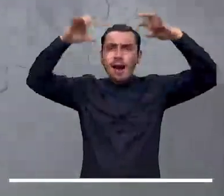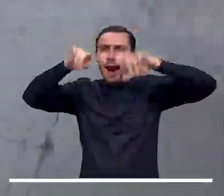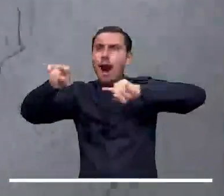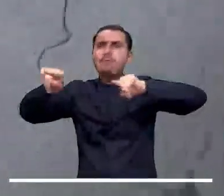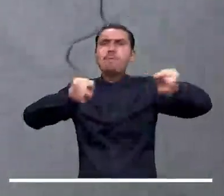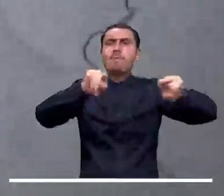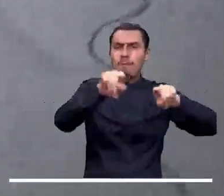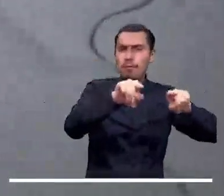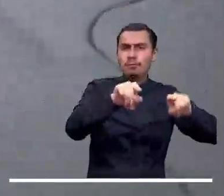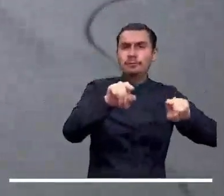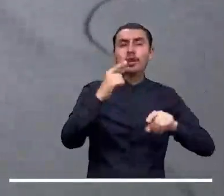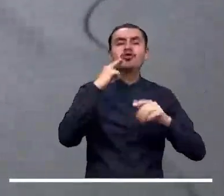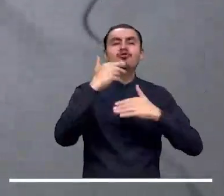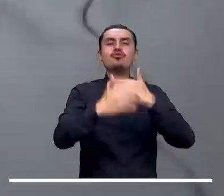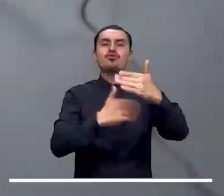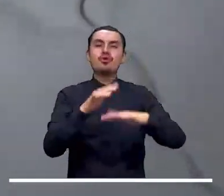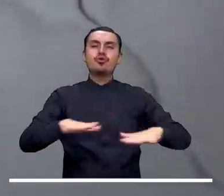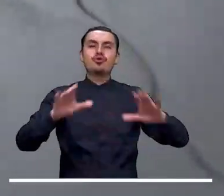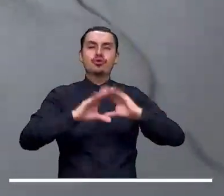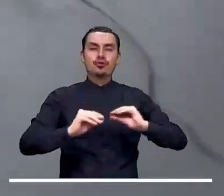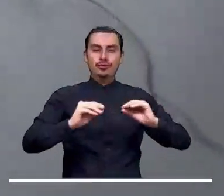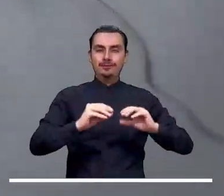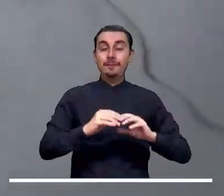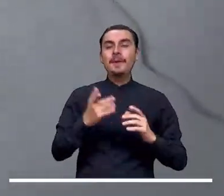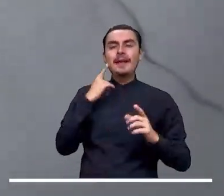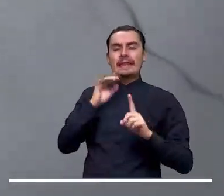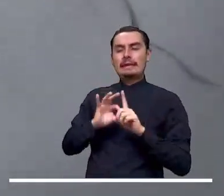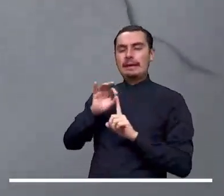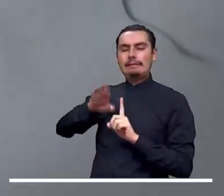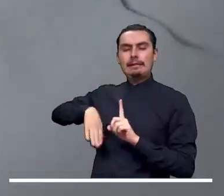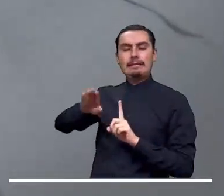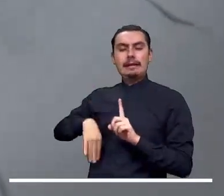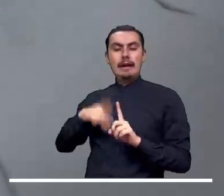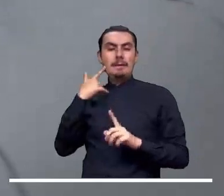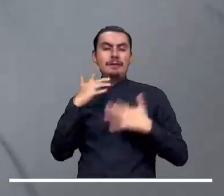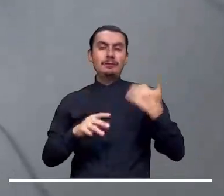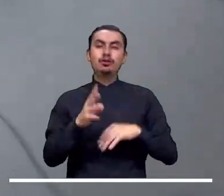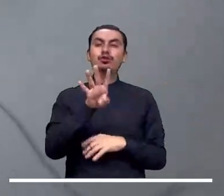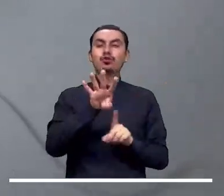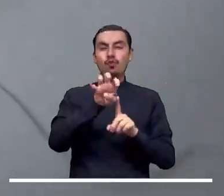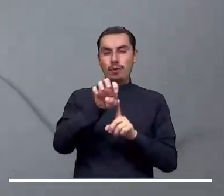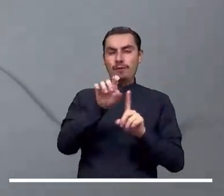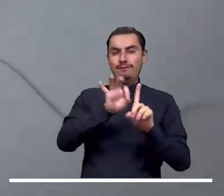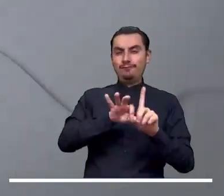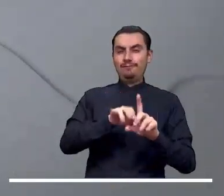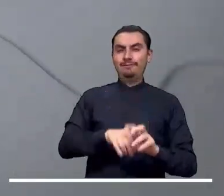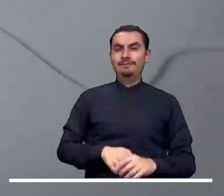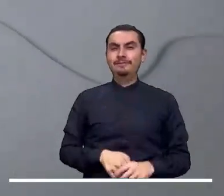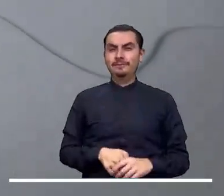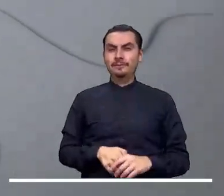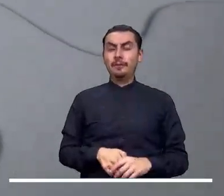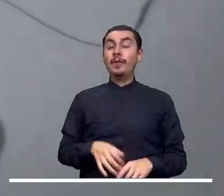Los capitalinos disfrutarán de una noche sin precipitaciones, a pesar del cielo parcialmente cubierto.